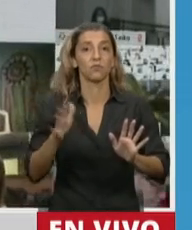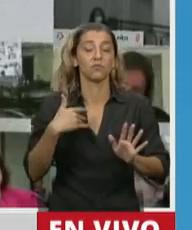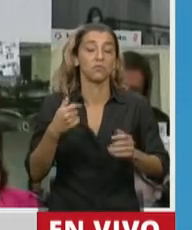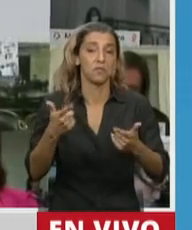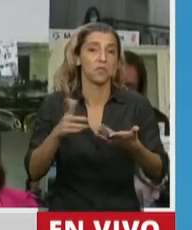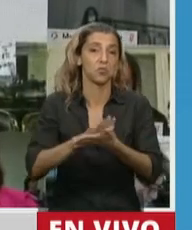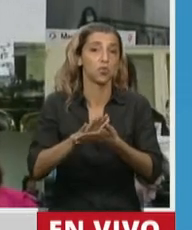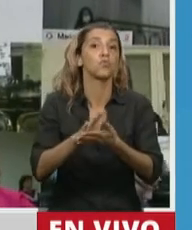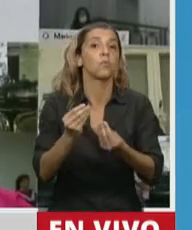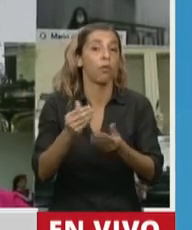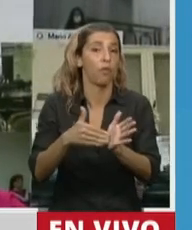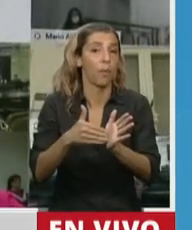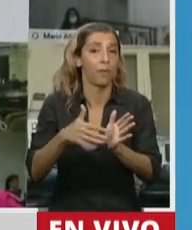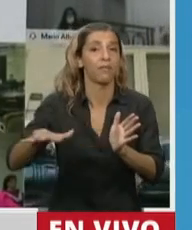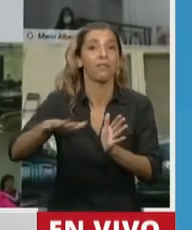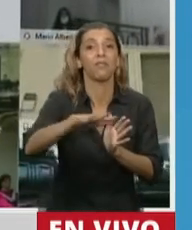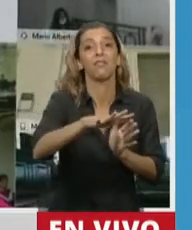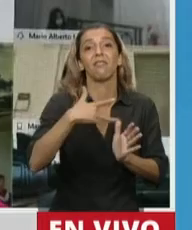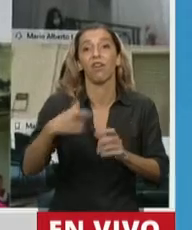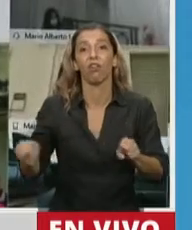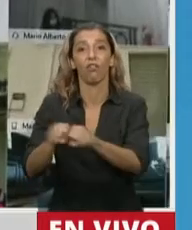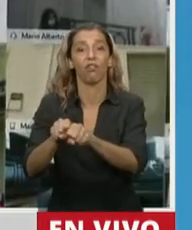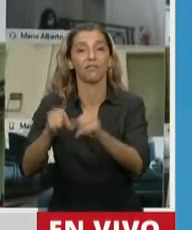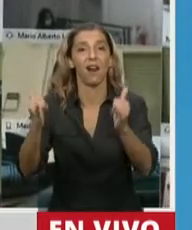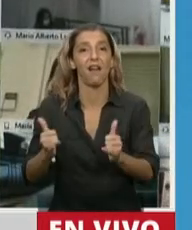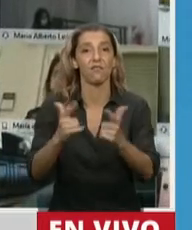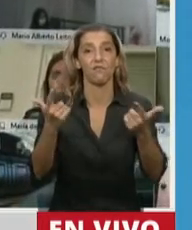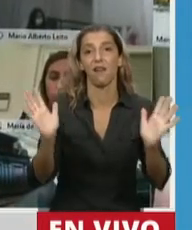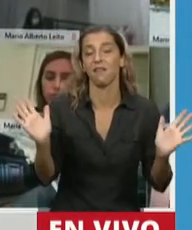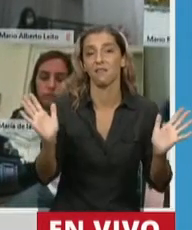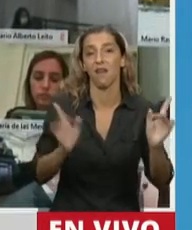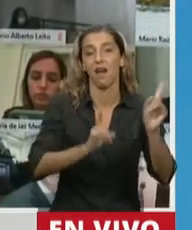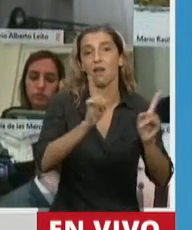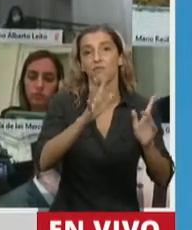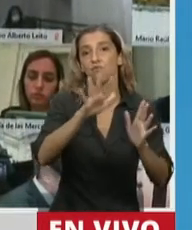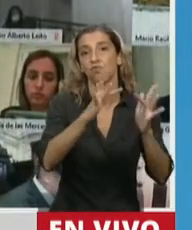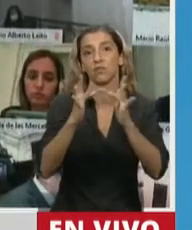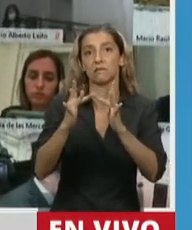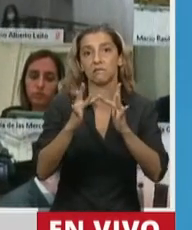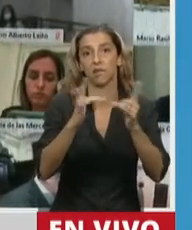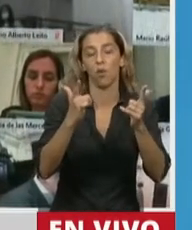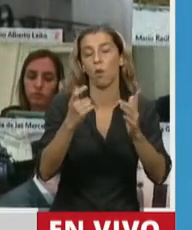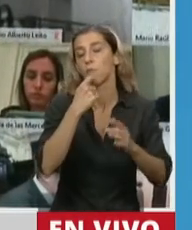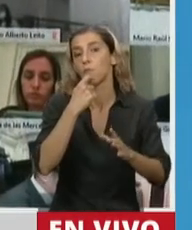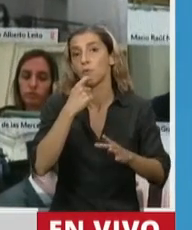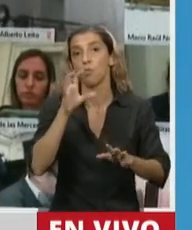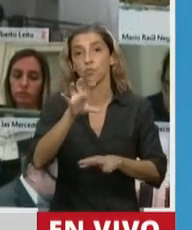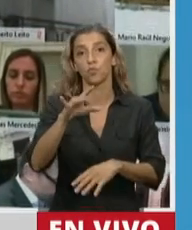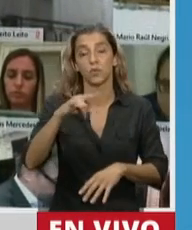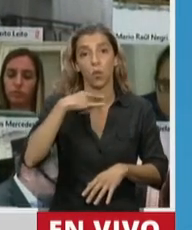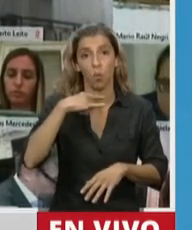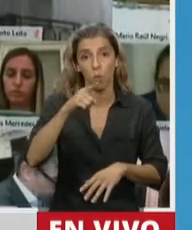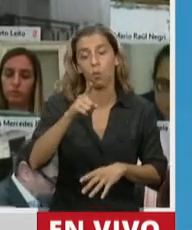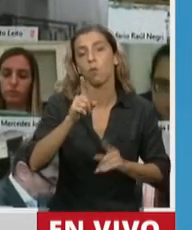Pero en otros lugares, como también tenemos en nuestra provincia de Jujuy, regiones donde no tenemos esta posibilidad de la